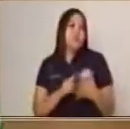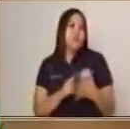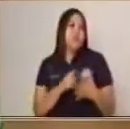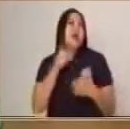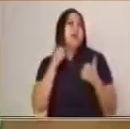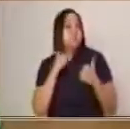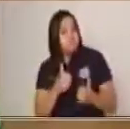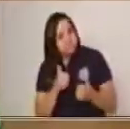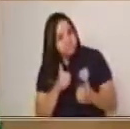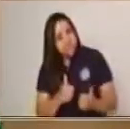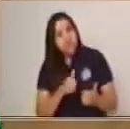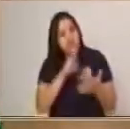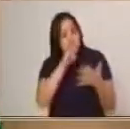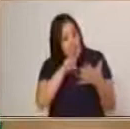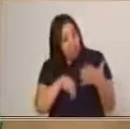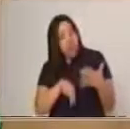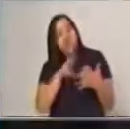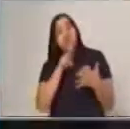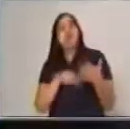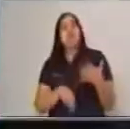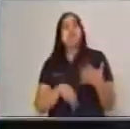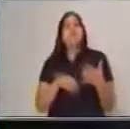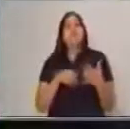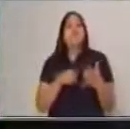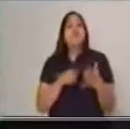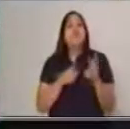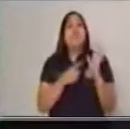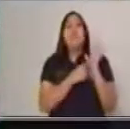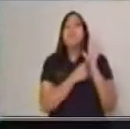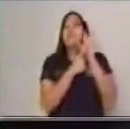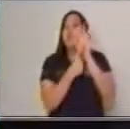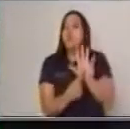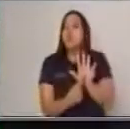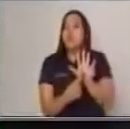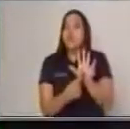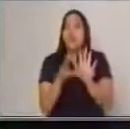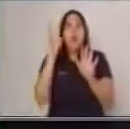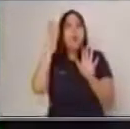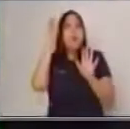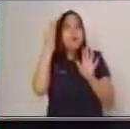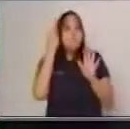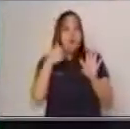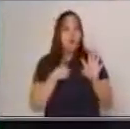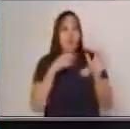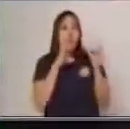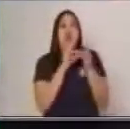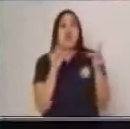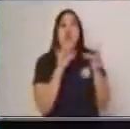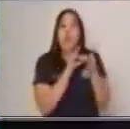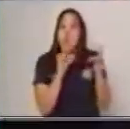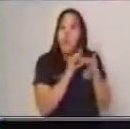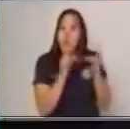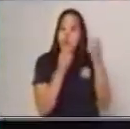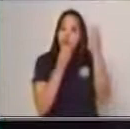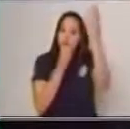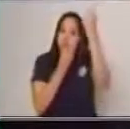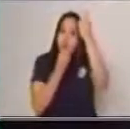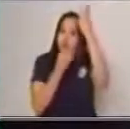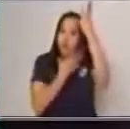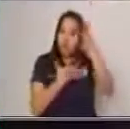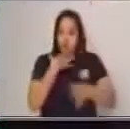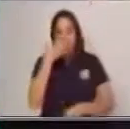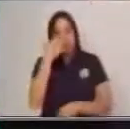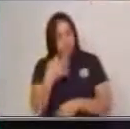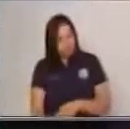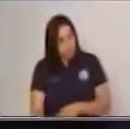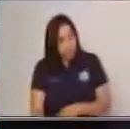Efectivamente, es el texto expositivo, porque nos está contando a través de información verídica